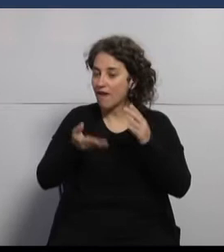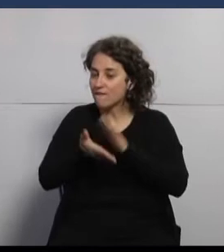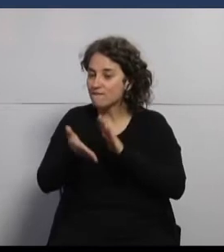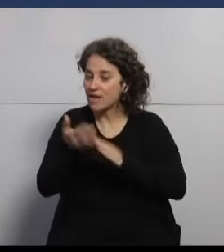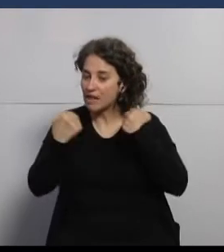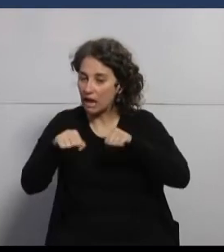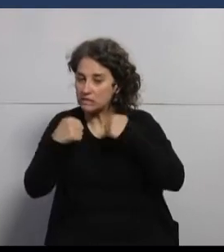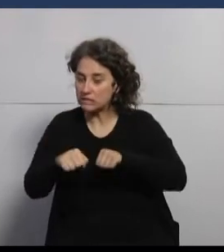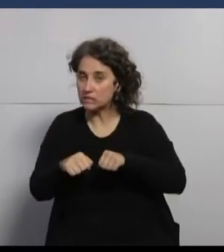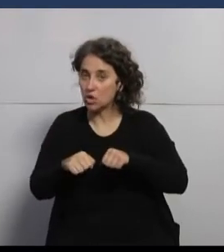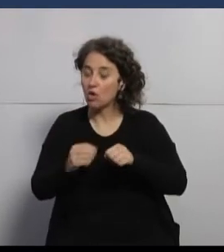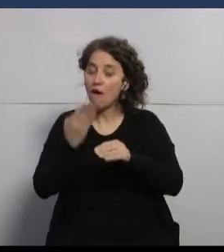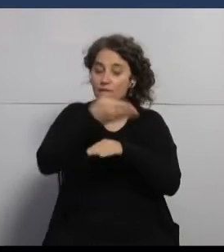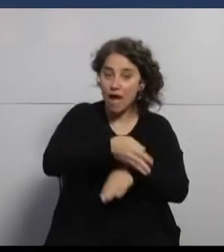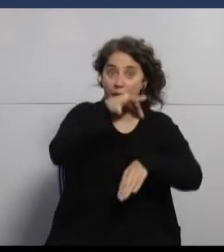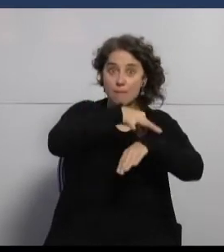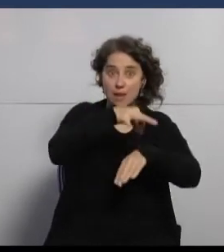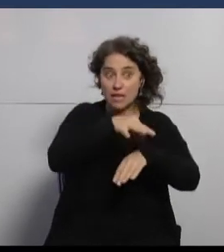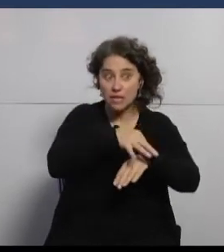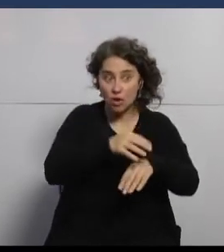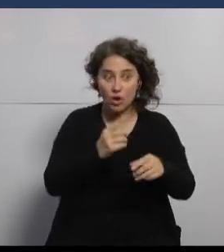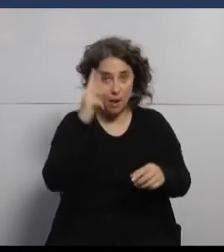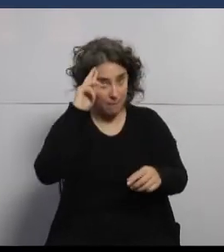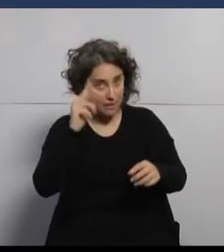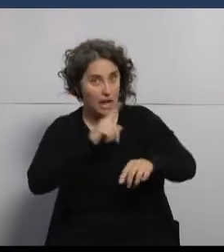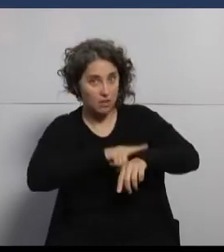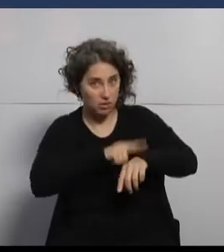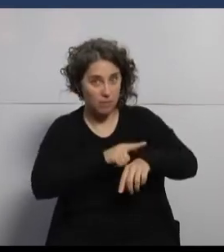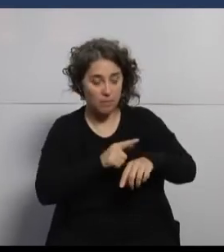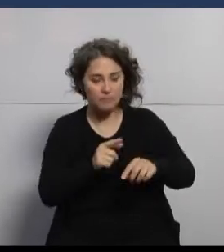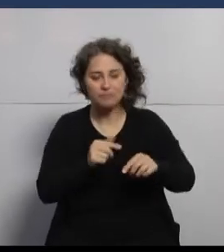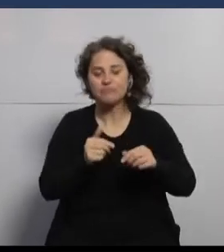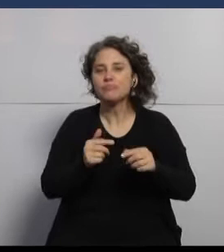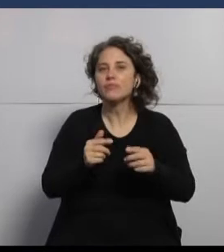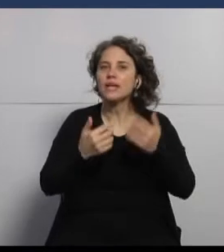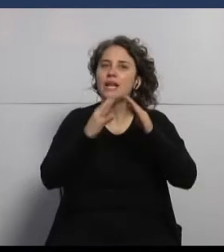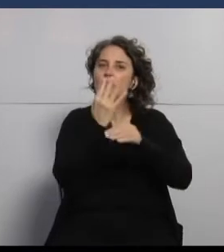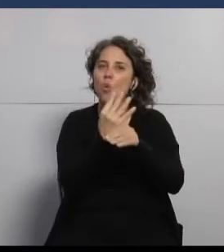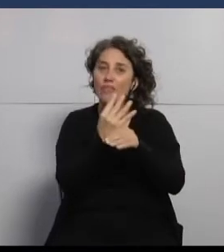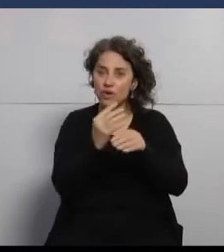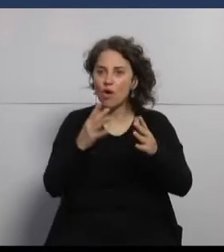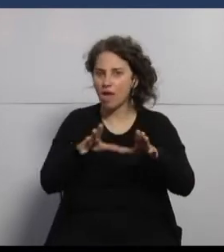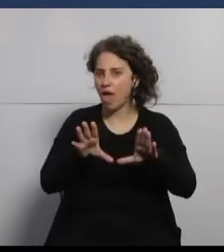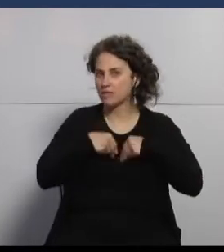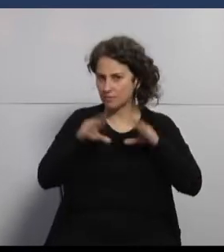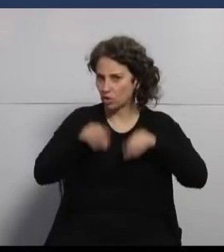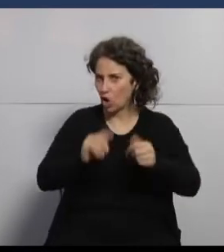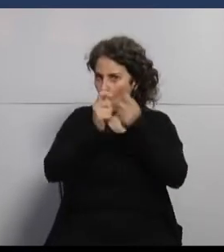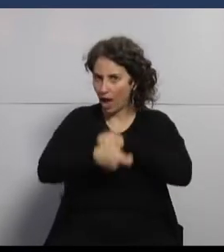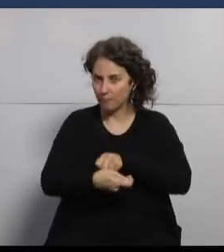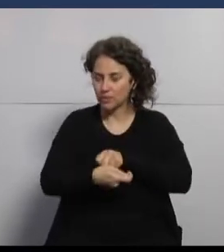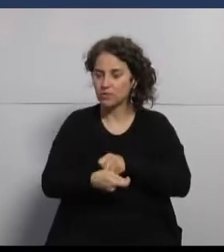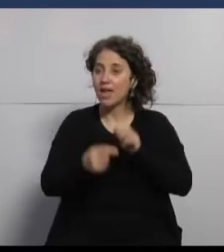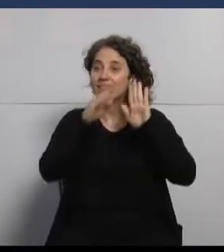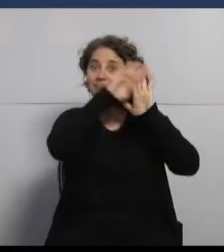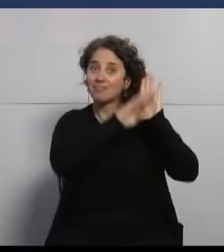juicioso con las citas. Y, por último, pues, pacientes que han realizado la mayoría de cambios. Esta tabla que ustedes aprecian ahí, digamos, han sido algunos